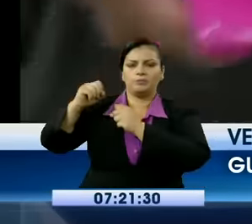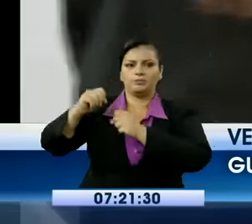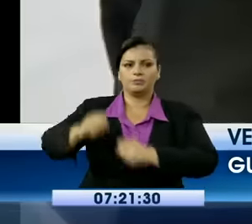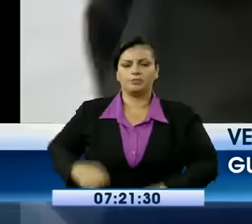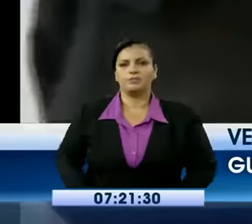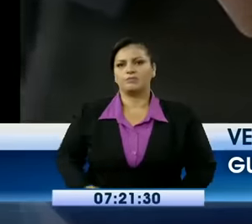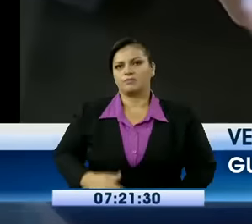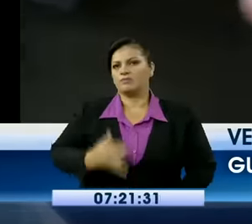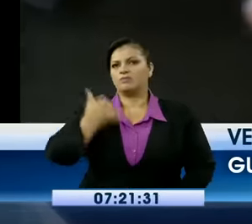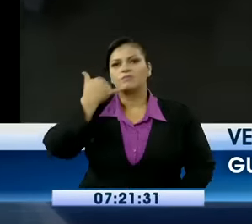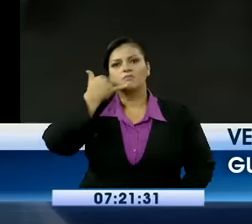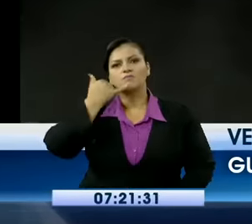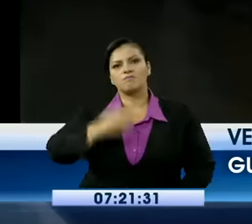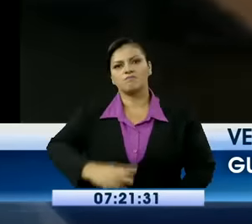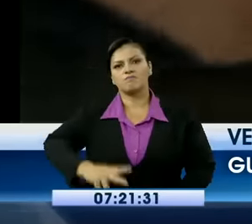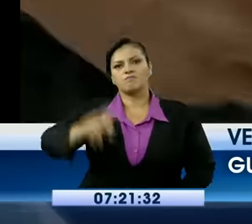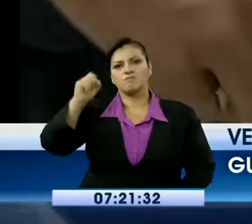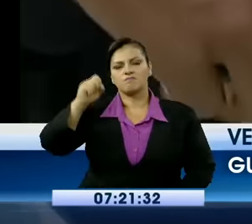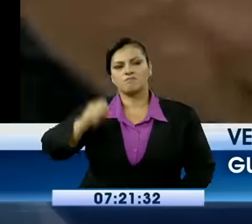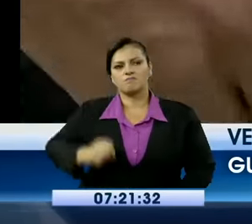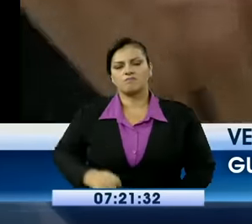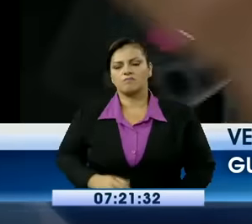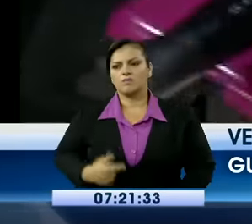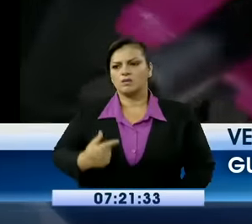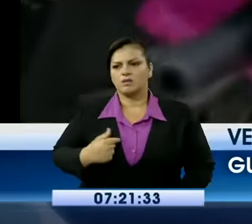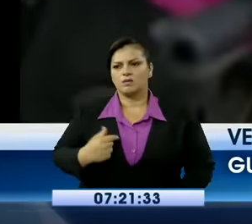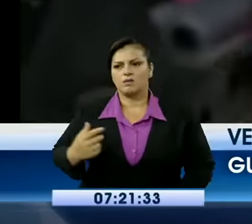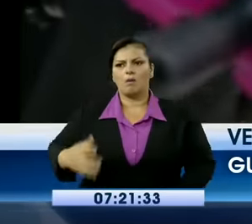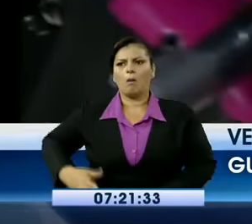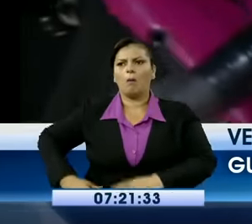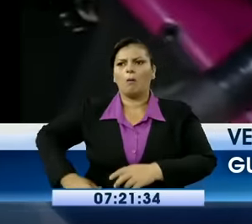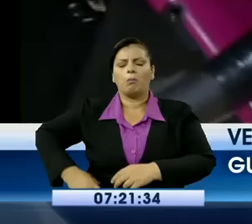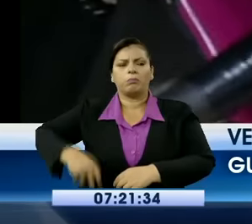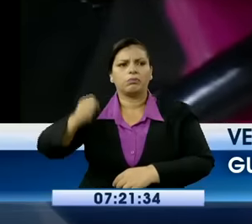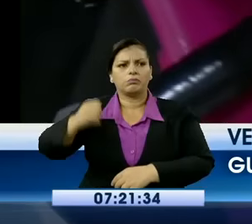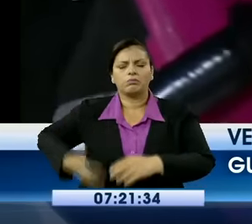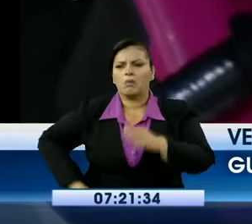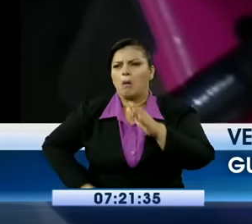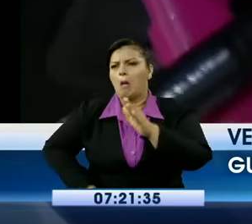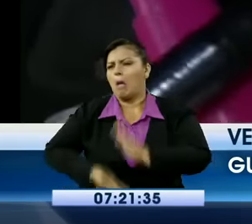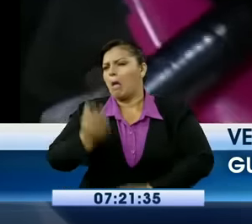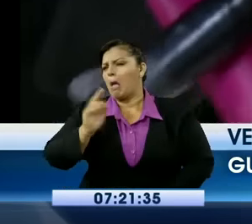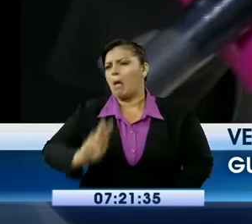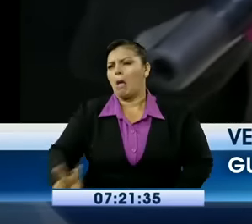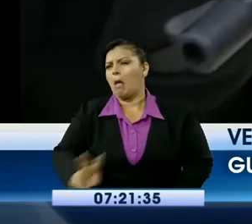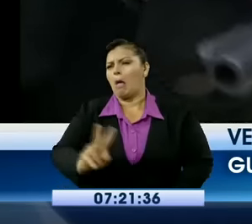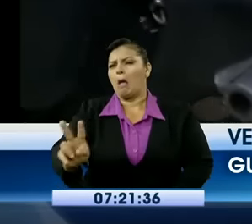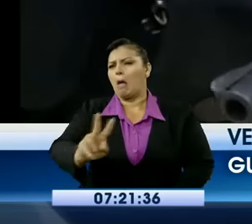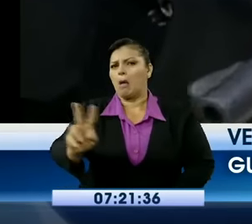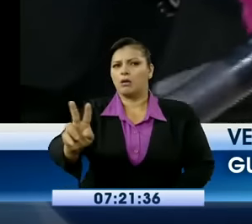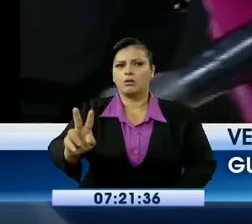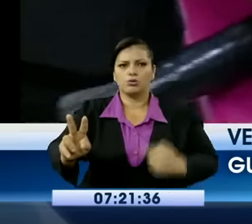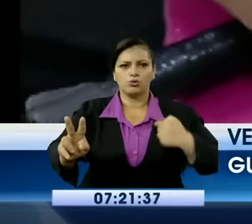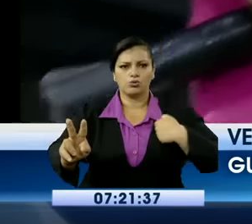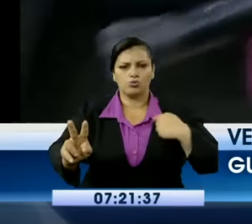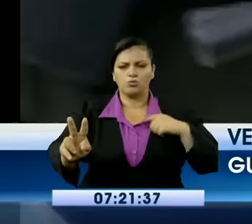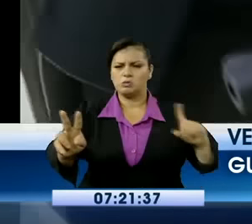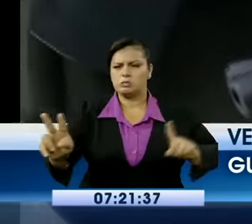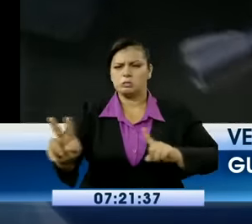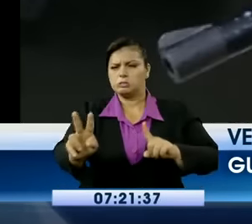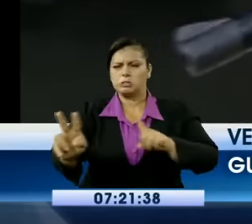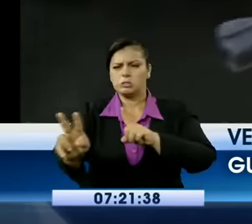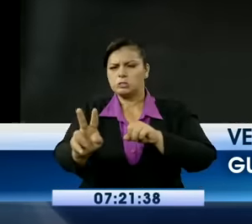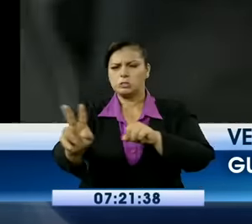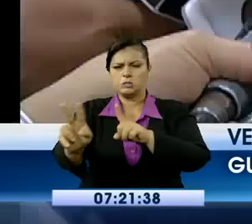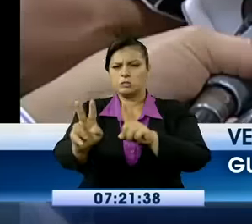teléfono. Entonces, yo procedo a seguirlo a una cierta distancia. Hay que dejarlo. Si